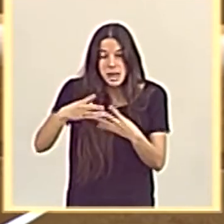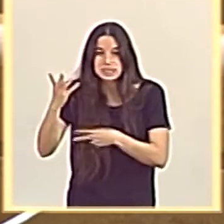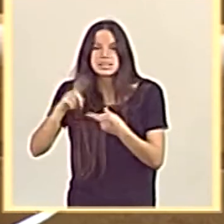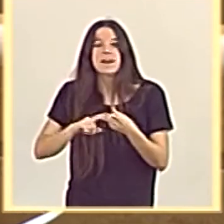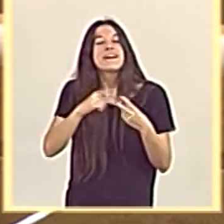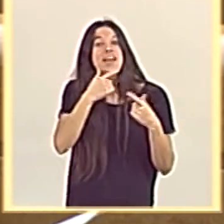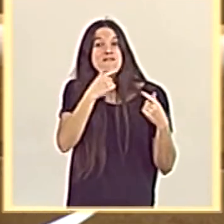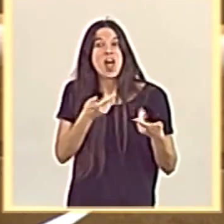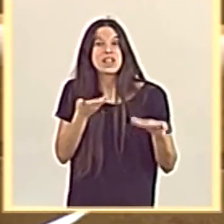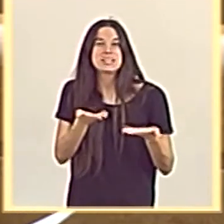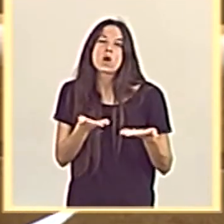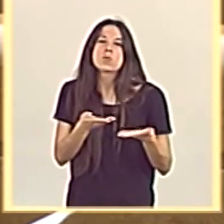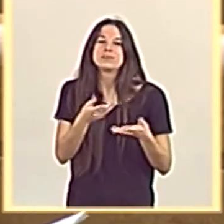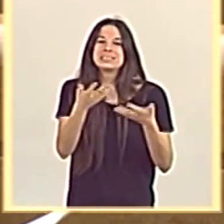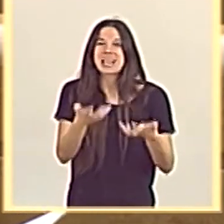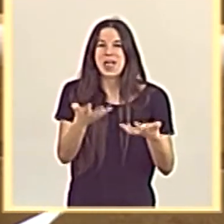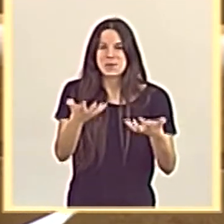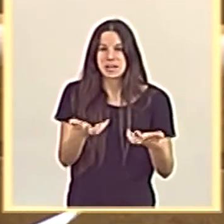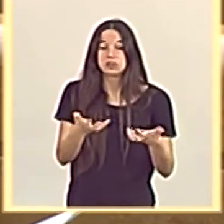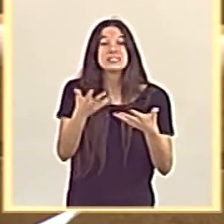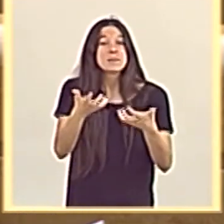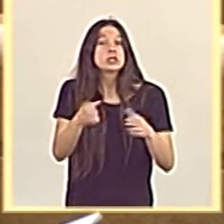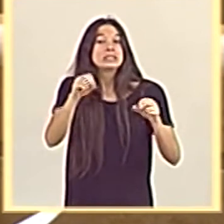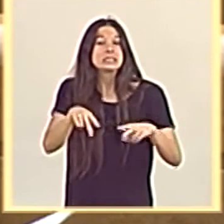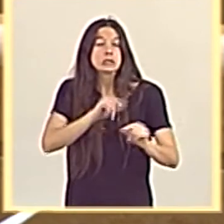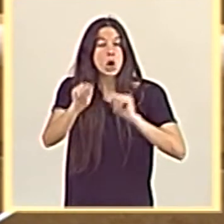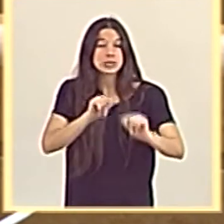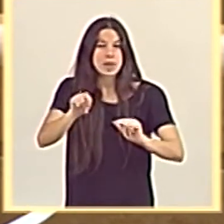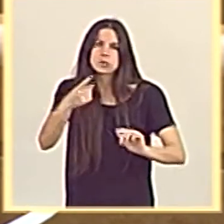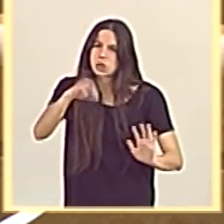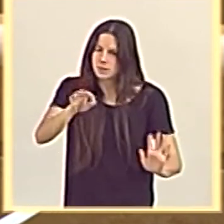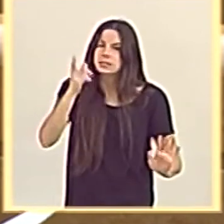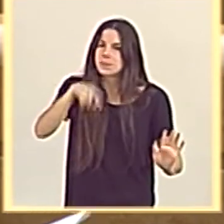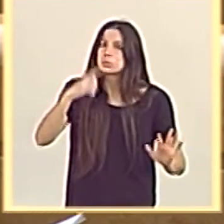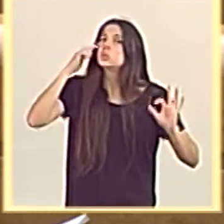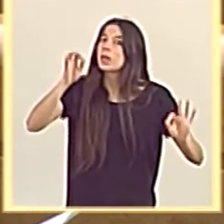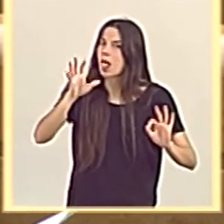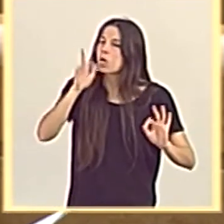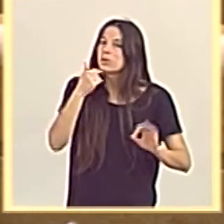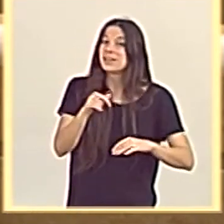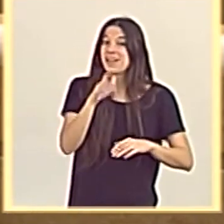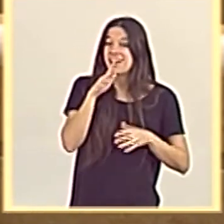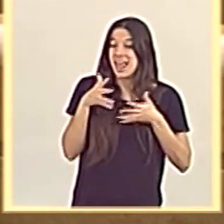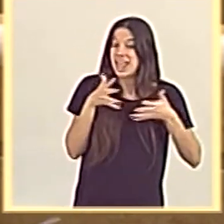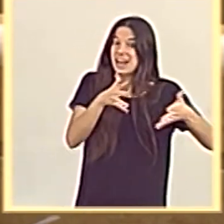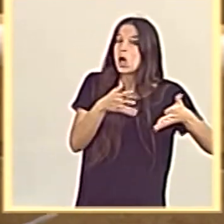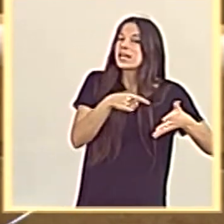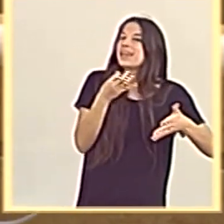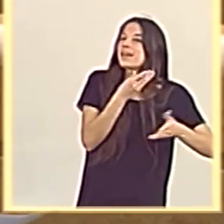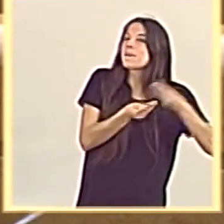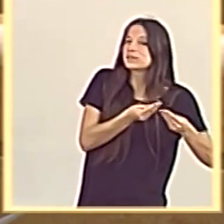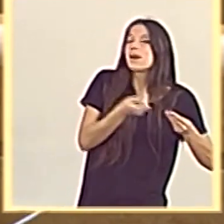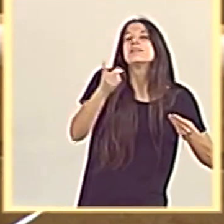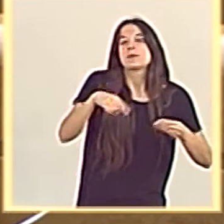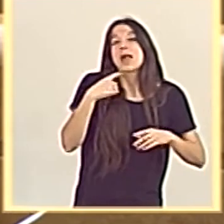sedimentos sin que esos sedimentos vengan contaminados. Hay que ser cuidadosos también con qué es lo que ocurre aguas arriba, en los ríos y los efectos del